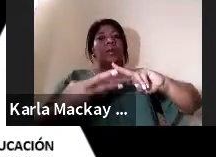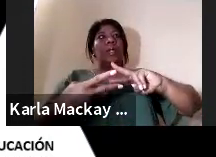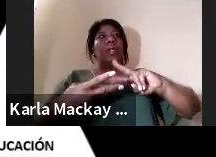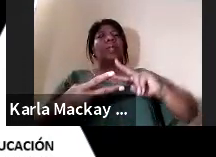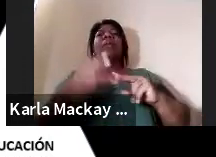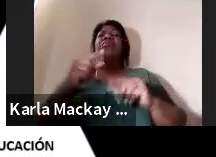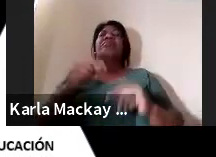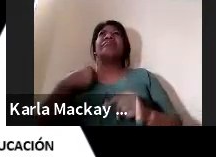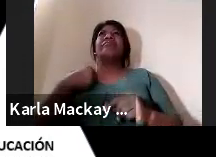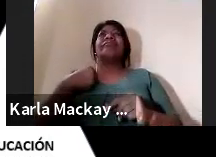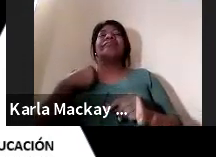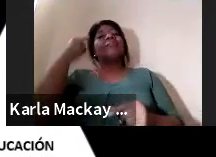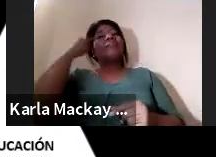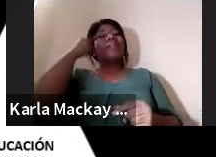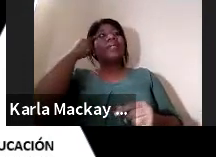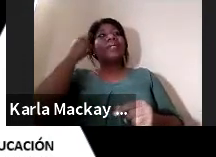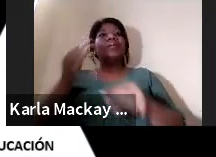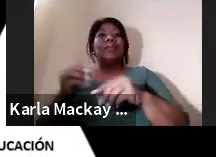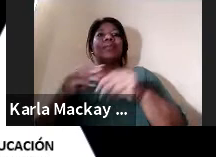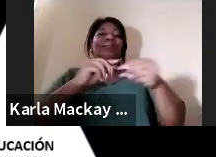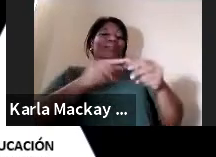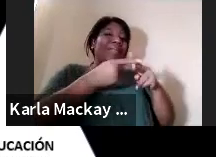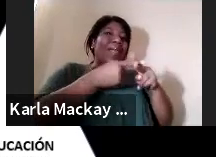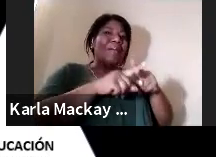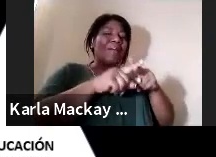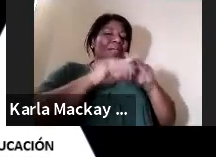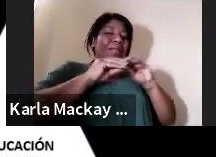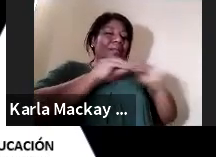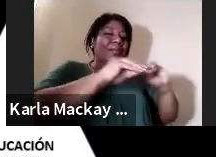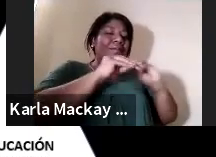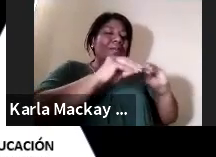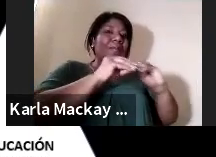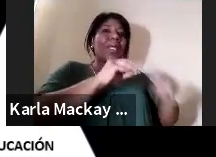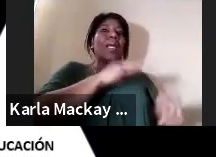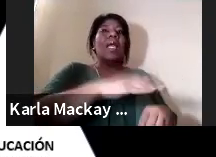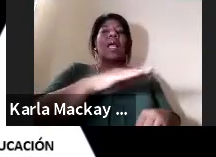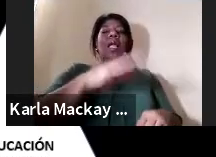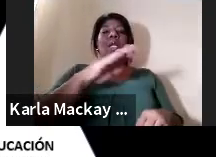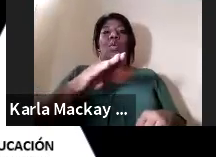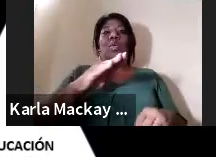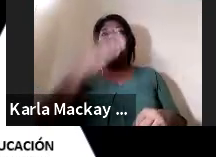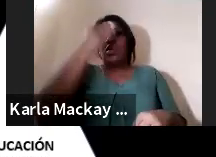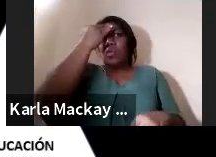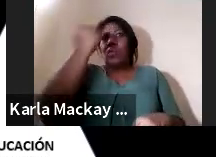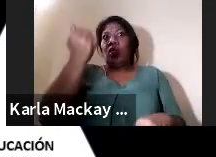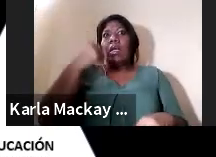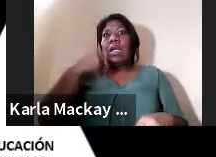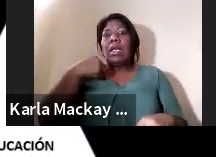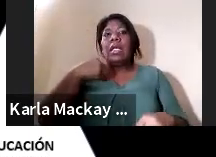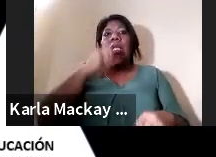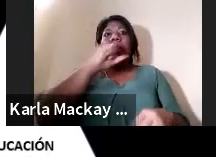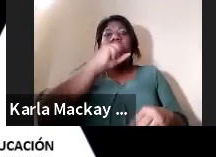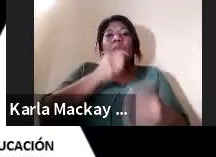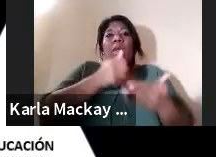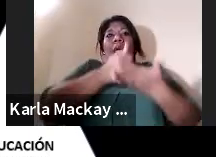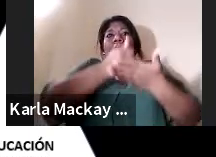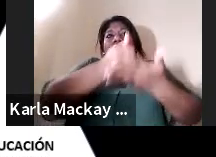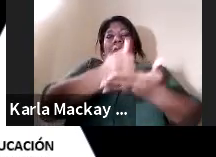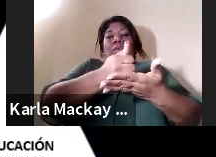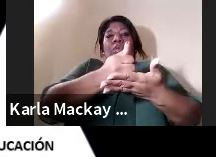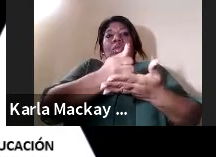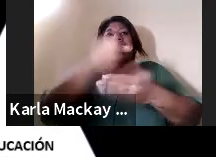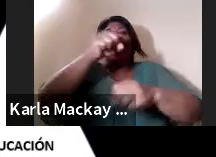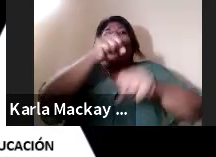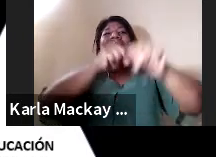esa educación superior o a los diferentes problemas que se puedan dar y aportar al sistema. Es ahí en donde